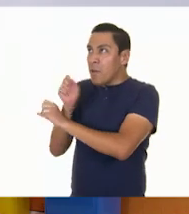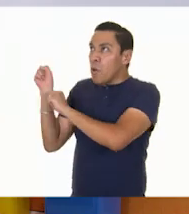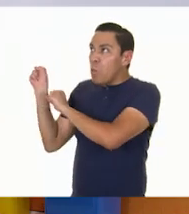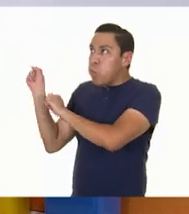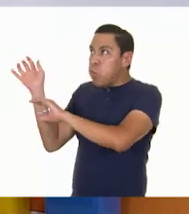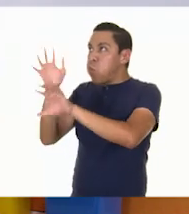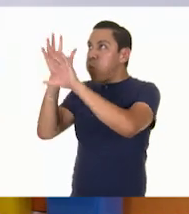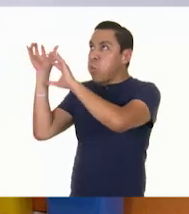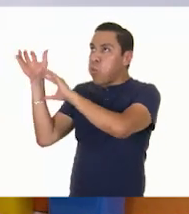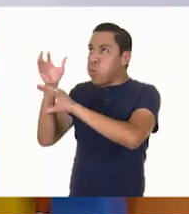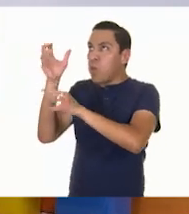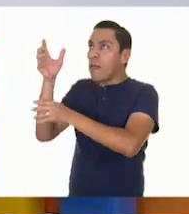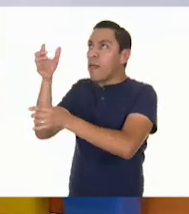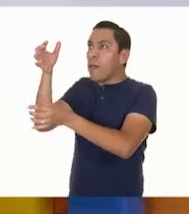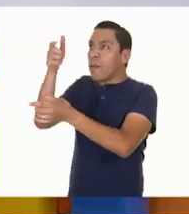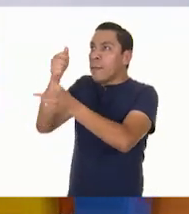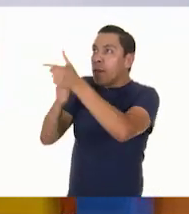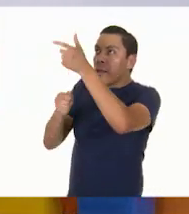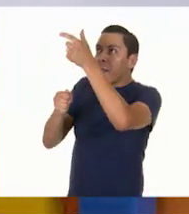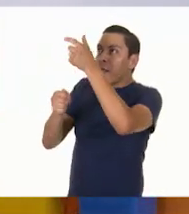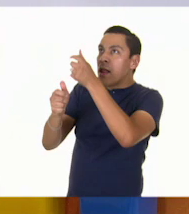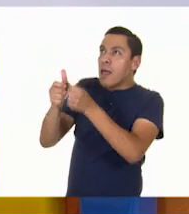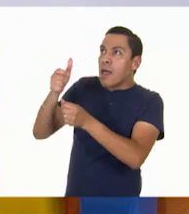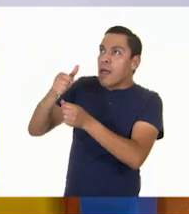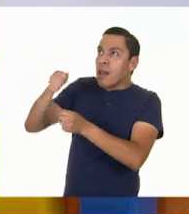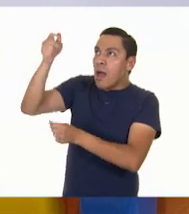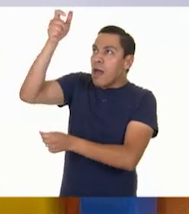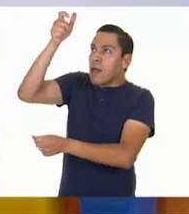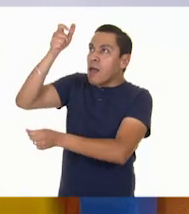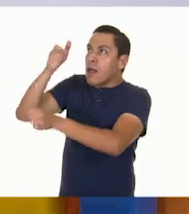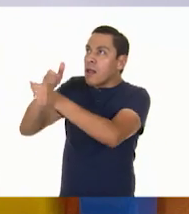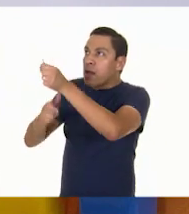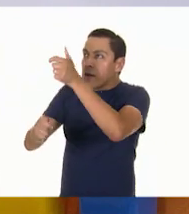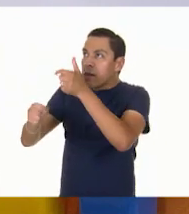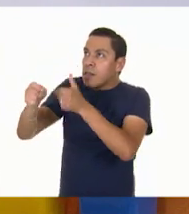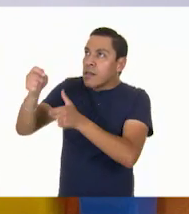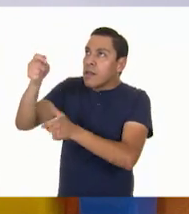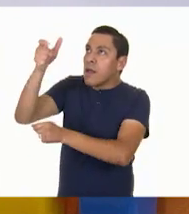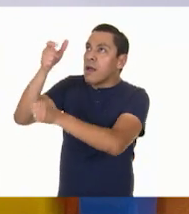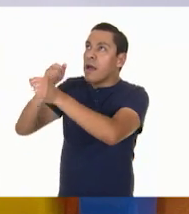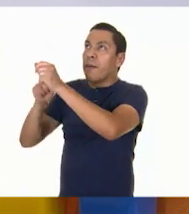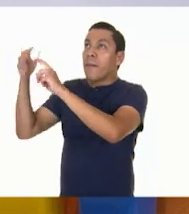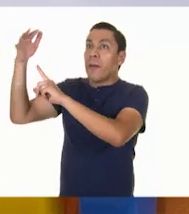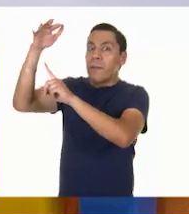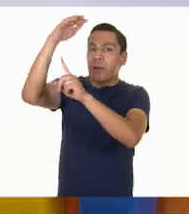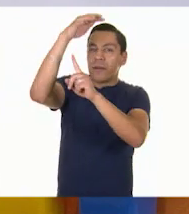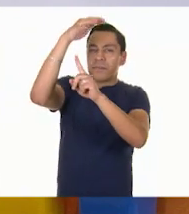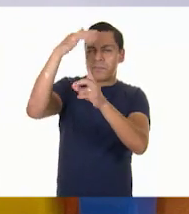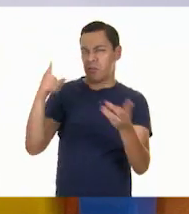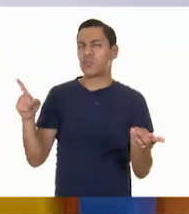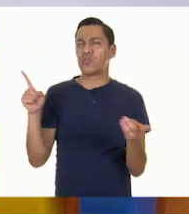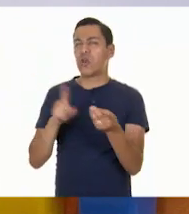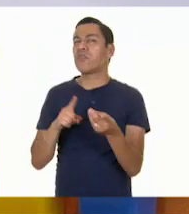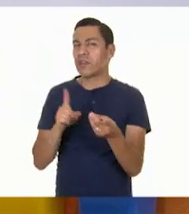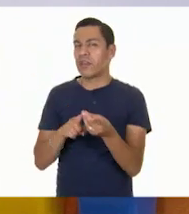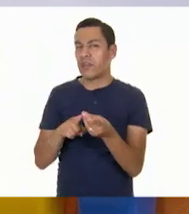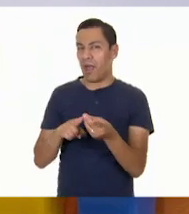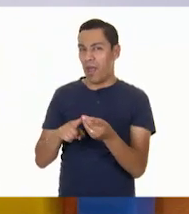Pepe. ¿Cómo vas, Pepe? Bien. Yo me imaginé que el mejor lugar para volar un papalote es en una